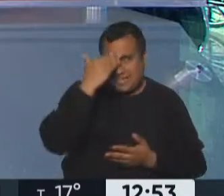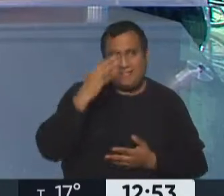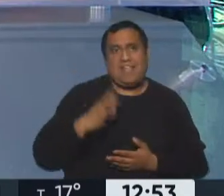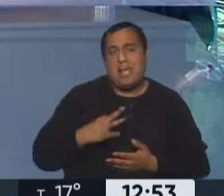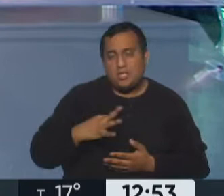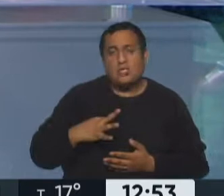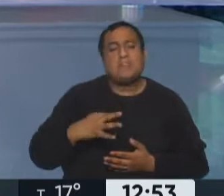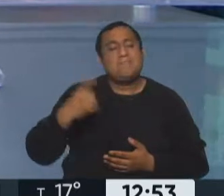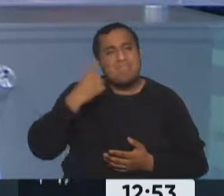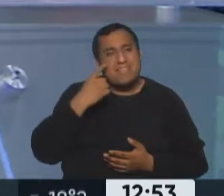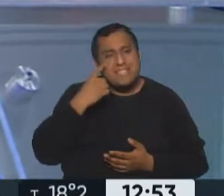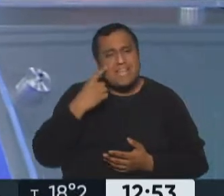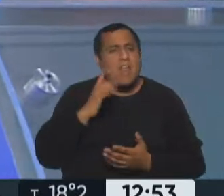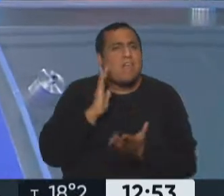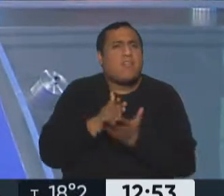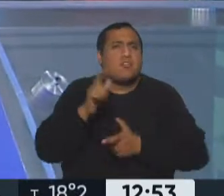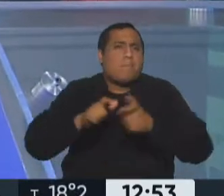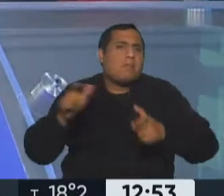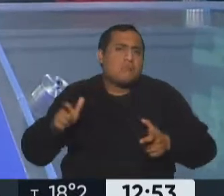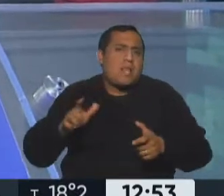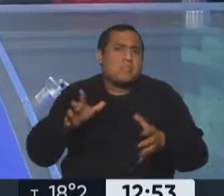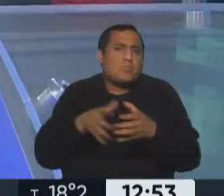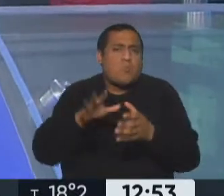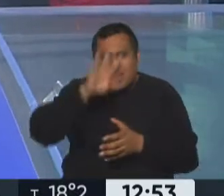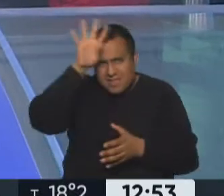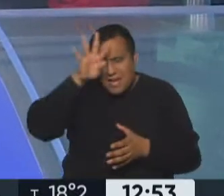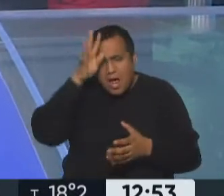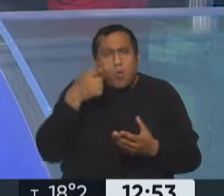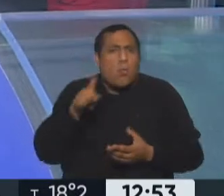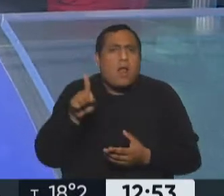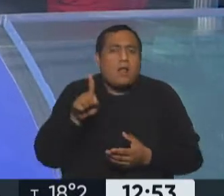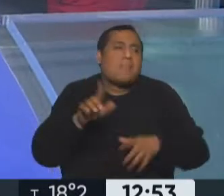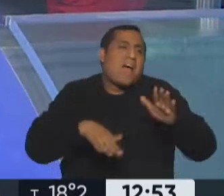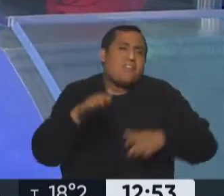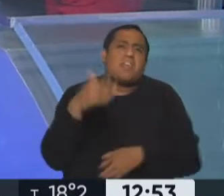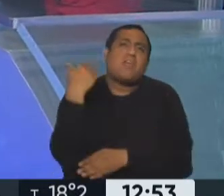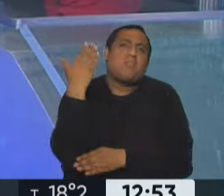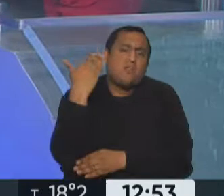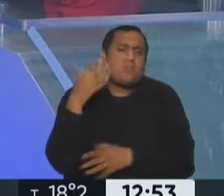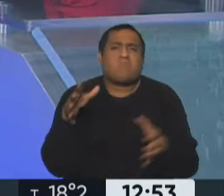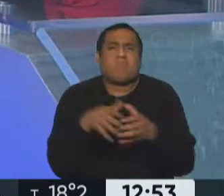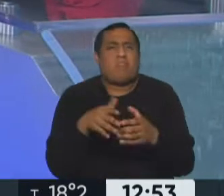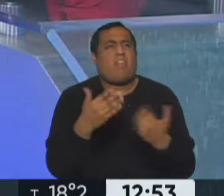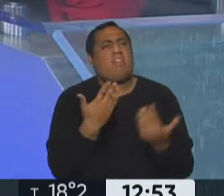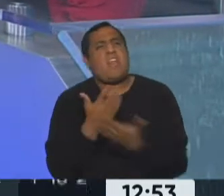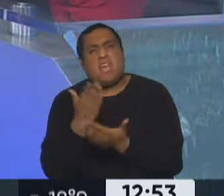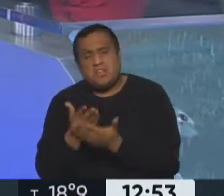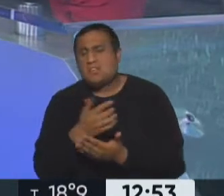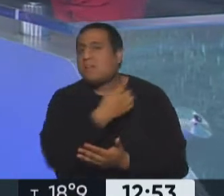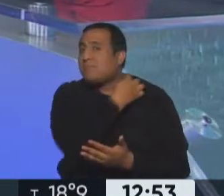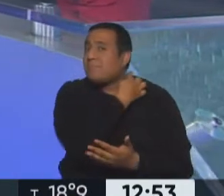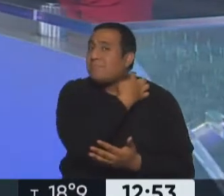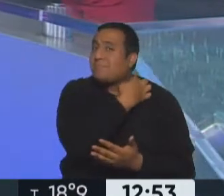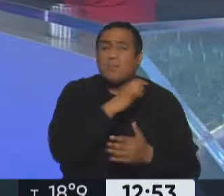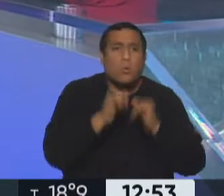cuáles son los derechos de los pueblos indígenas. Porque muchas veces se habla, aparecen discursos de derecha, reaccionarios, que hablan de la